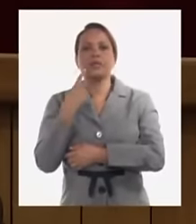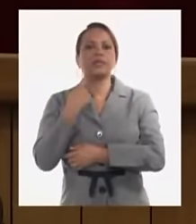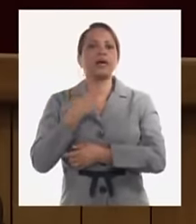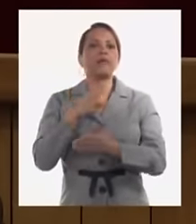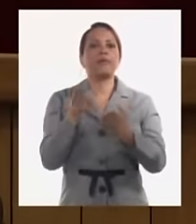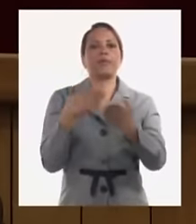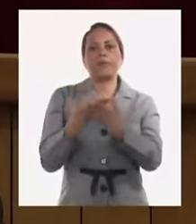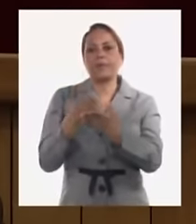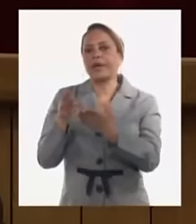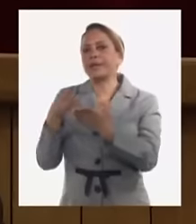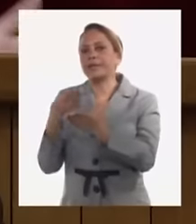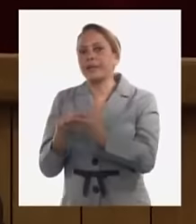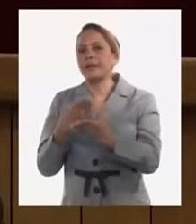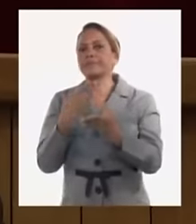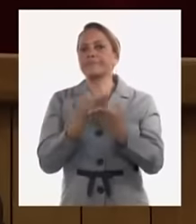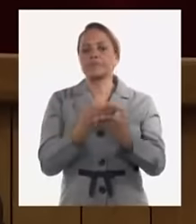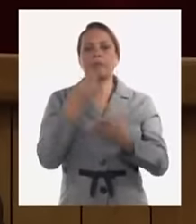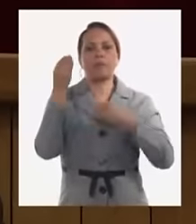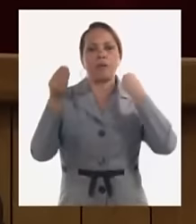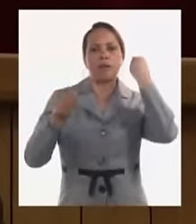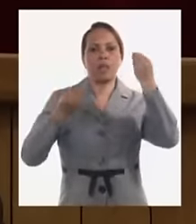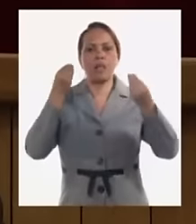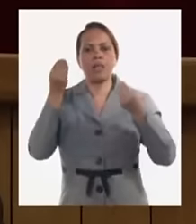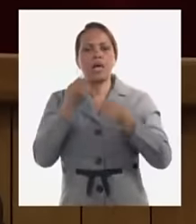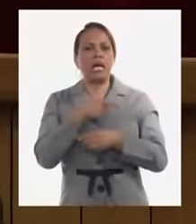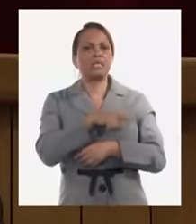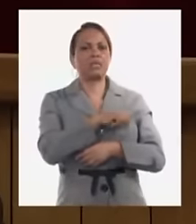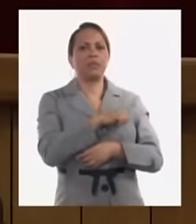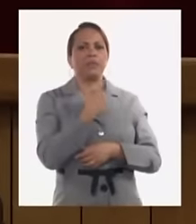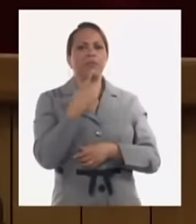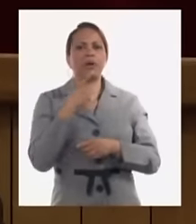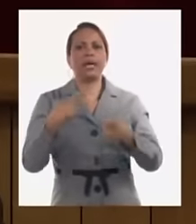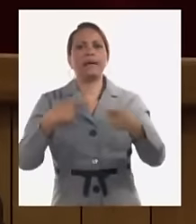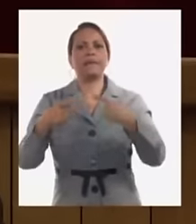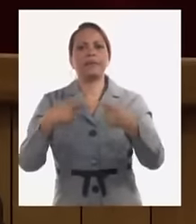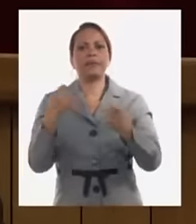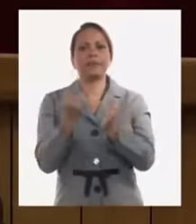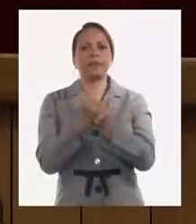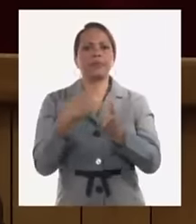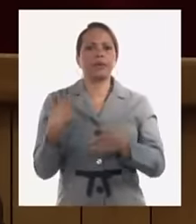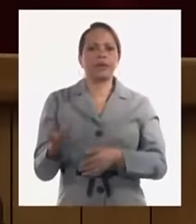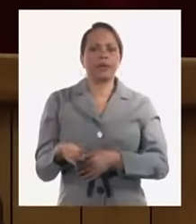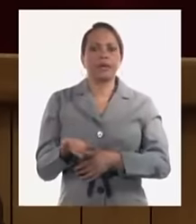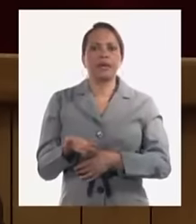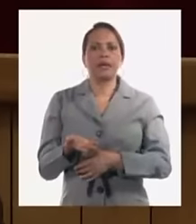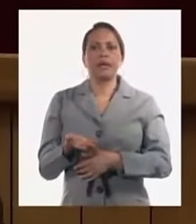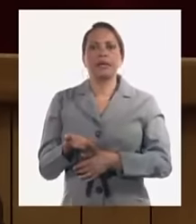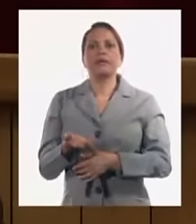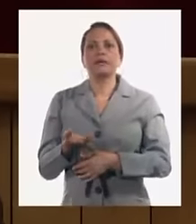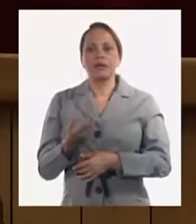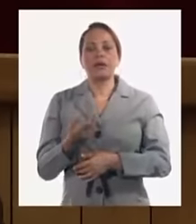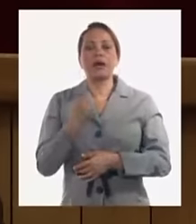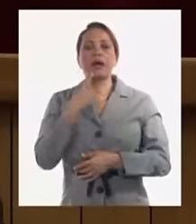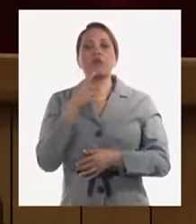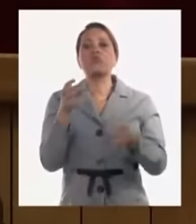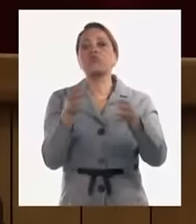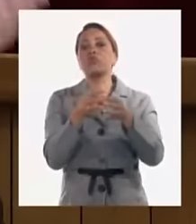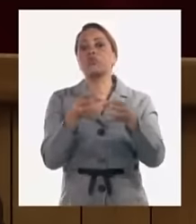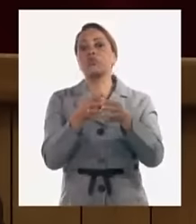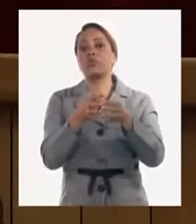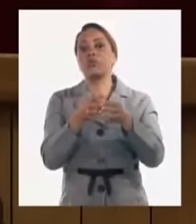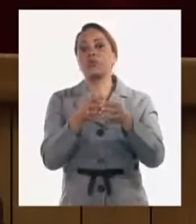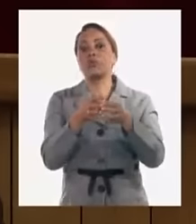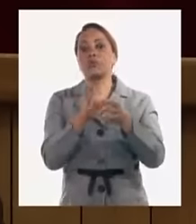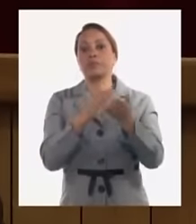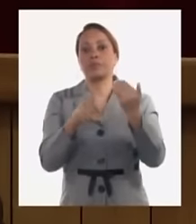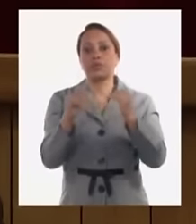expertos y ahora recientemente el pleno aprobó un subgrupo que es